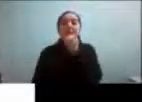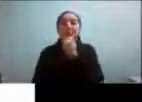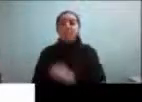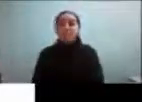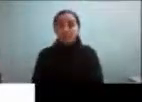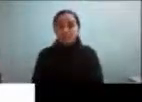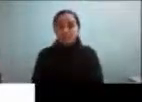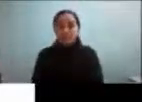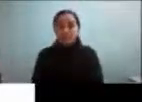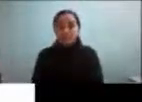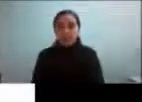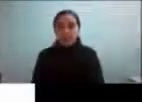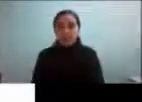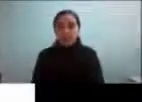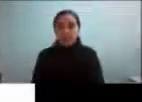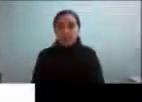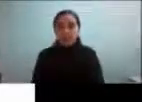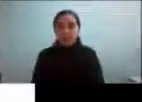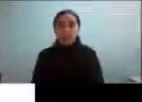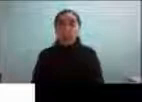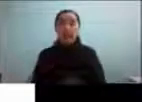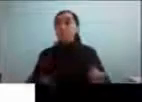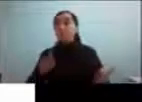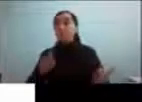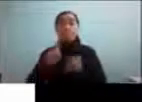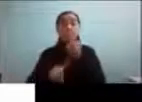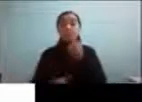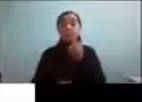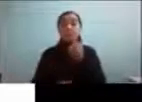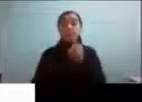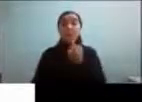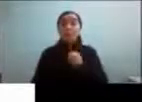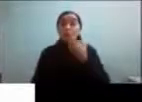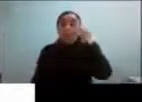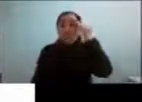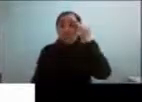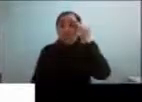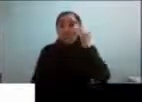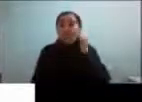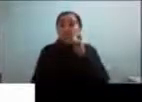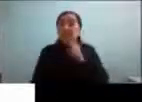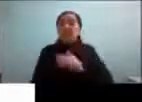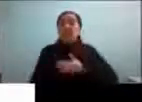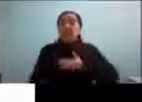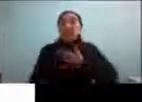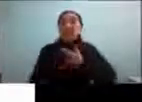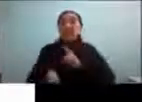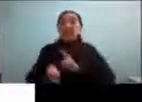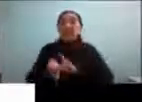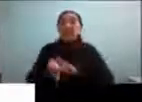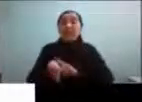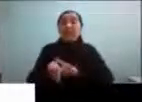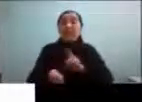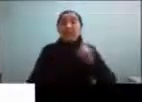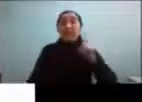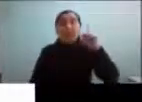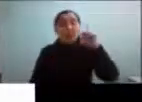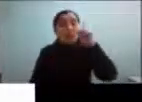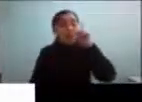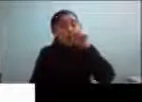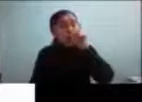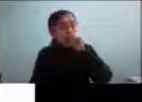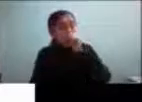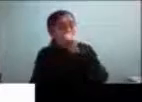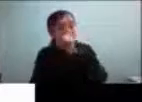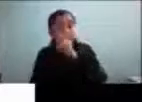primero era que no sabía realmente lo que era la percepción del tiempo la complejidad que involucra o todos los